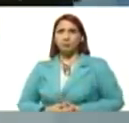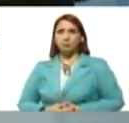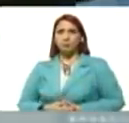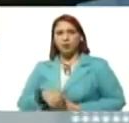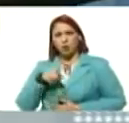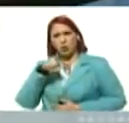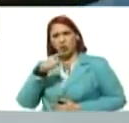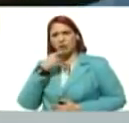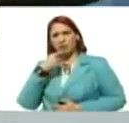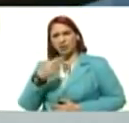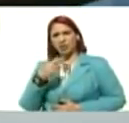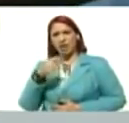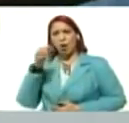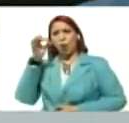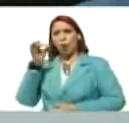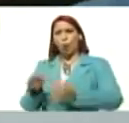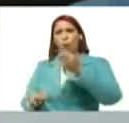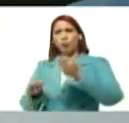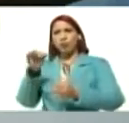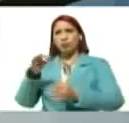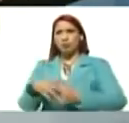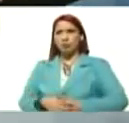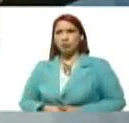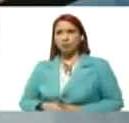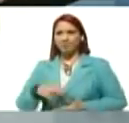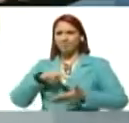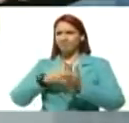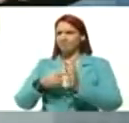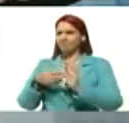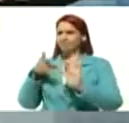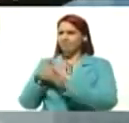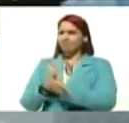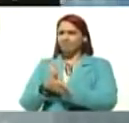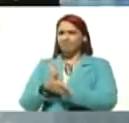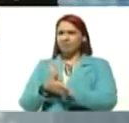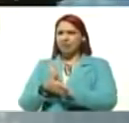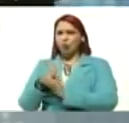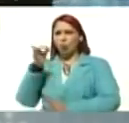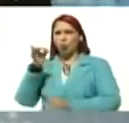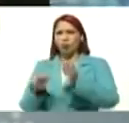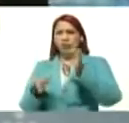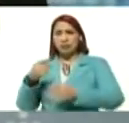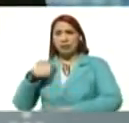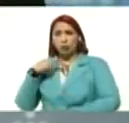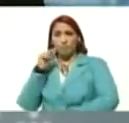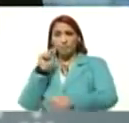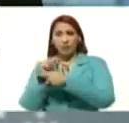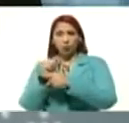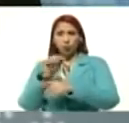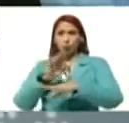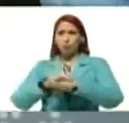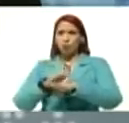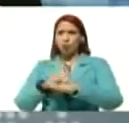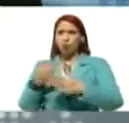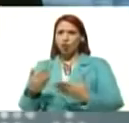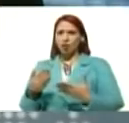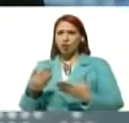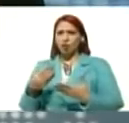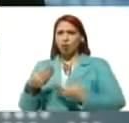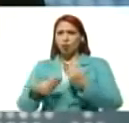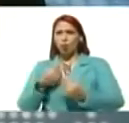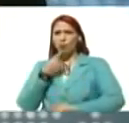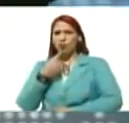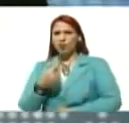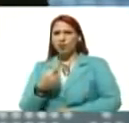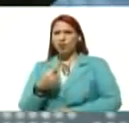usted decía, justicia, en qué consiste, esa justicia, y esto se lo pregunto, porque, cómo iría, el avance,